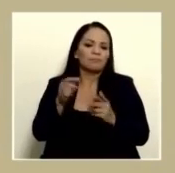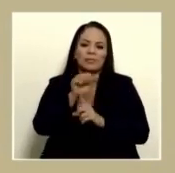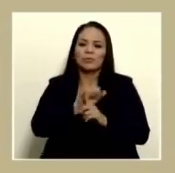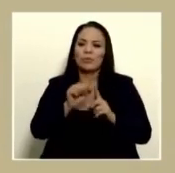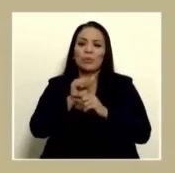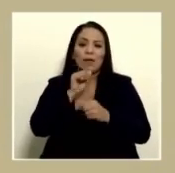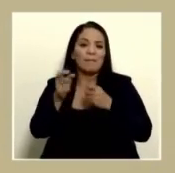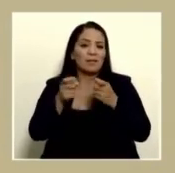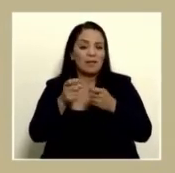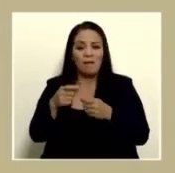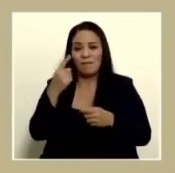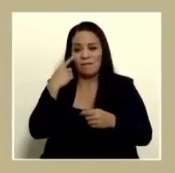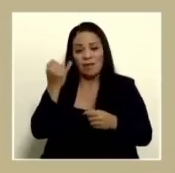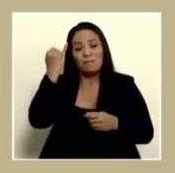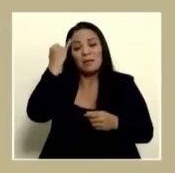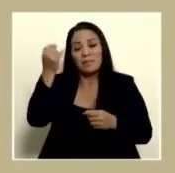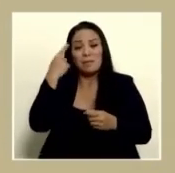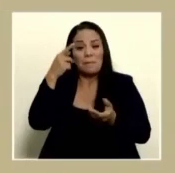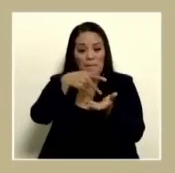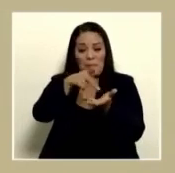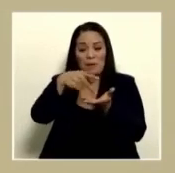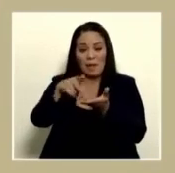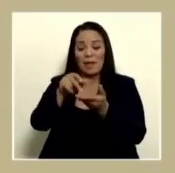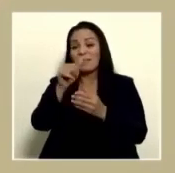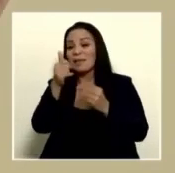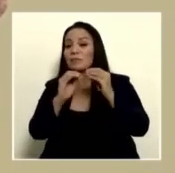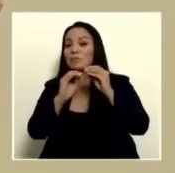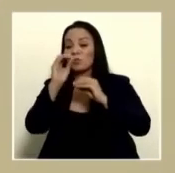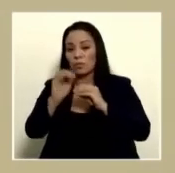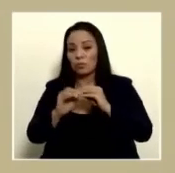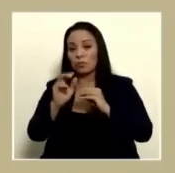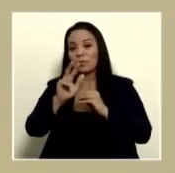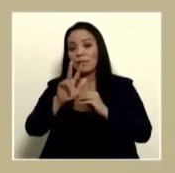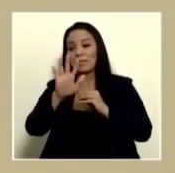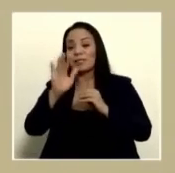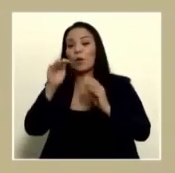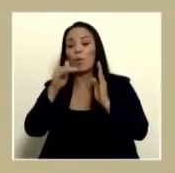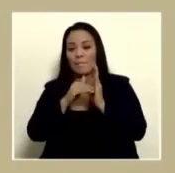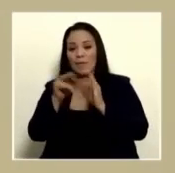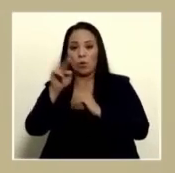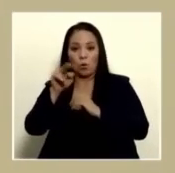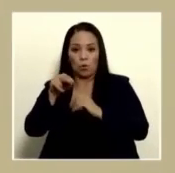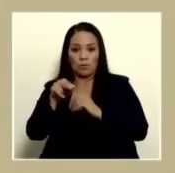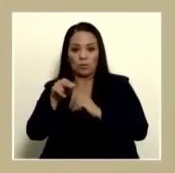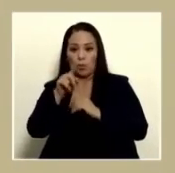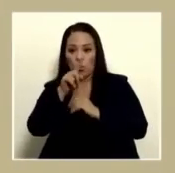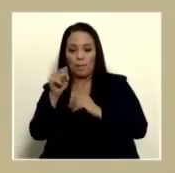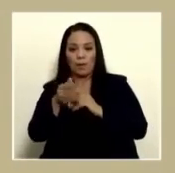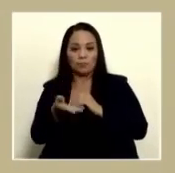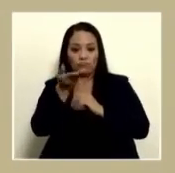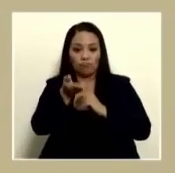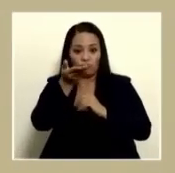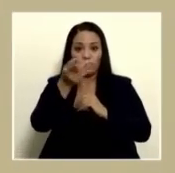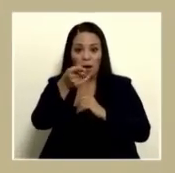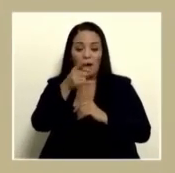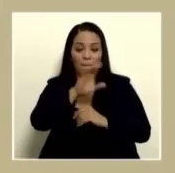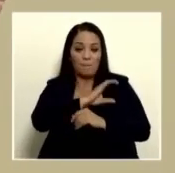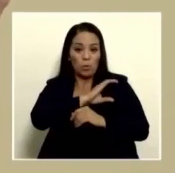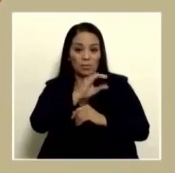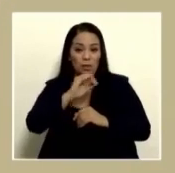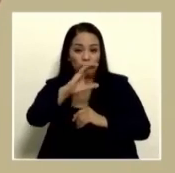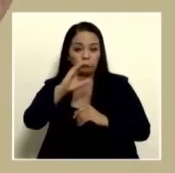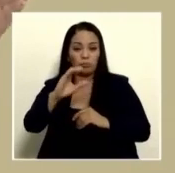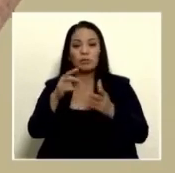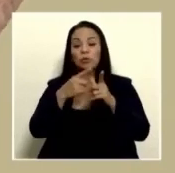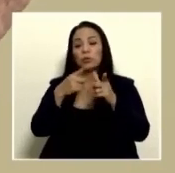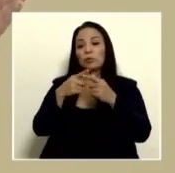imagínese para pagarle 10% 35 mil pesos de aumento al mes a un policía habría que pagarle